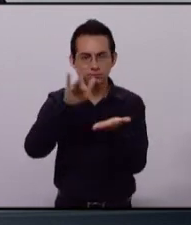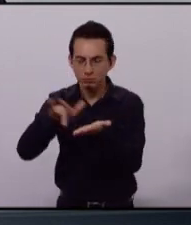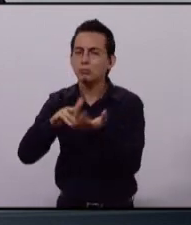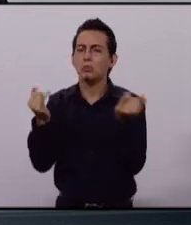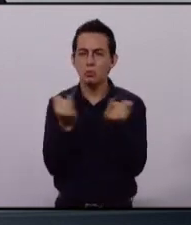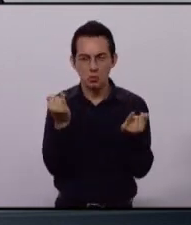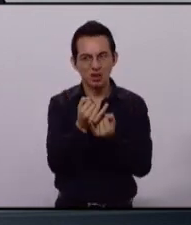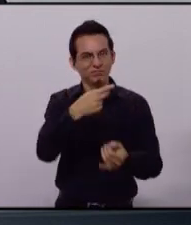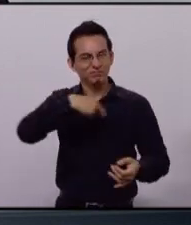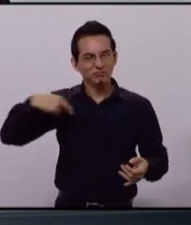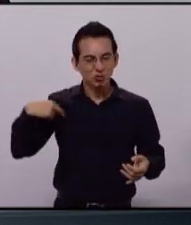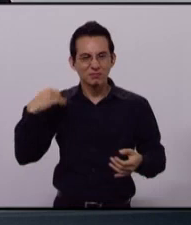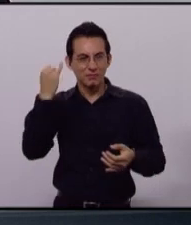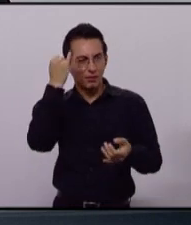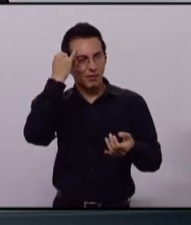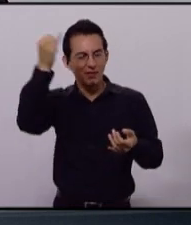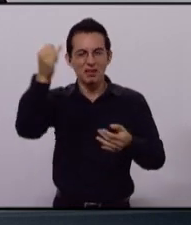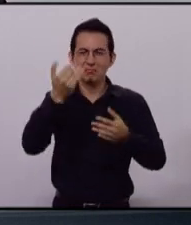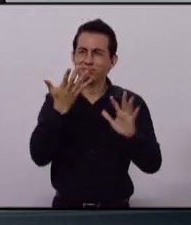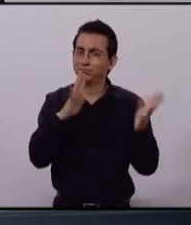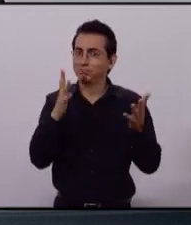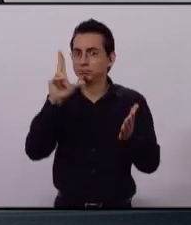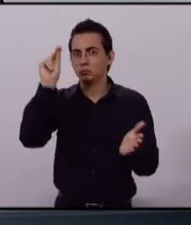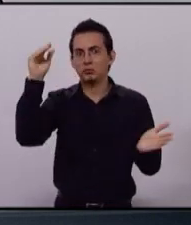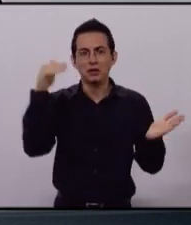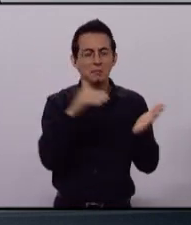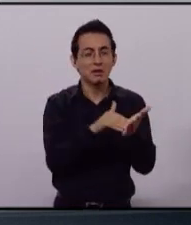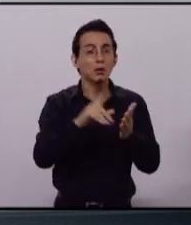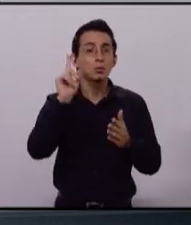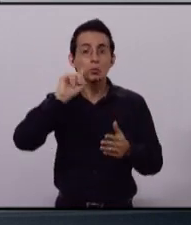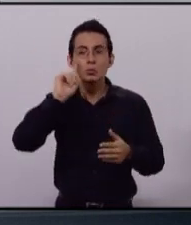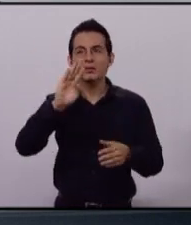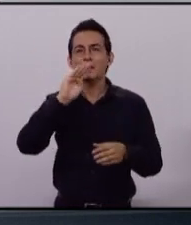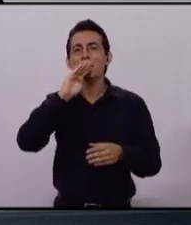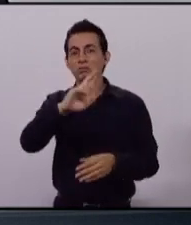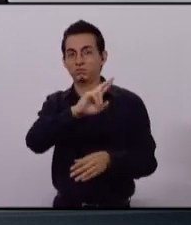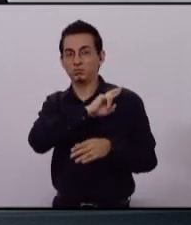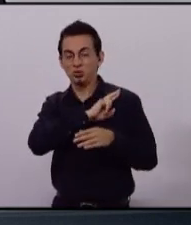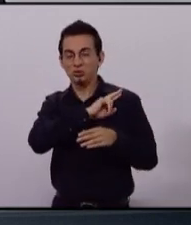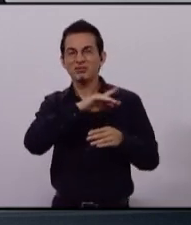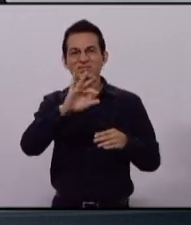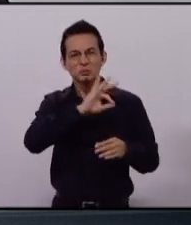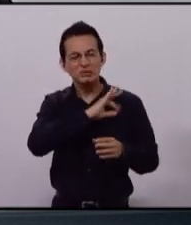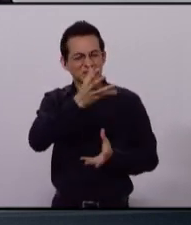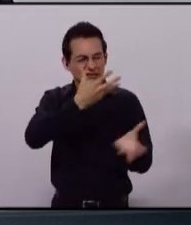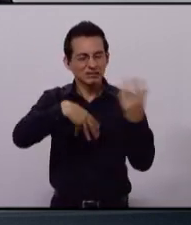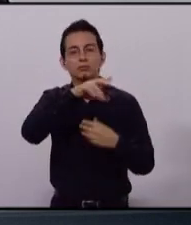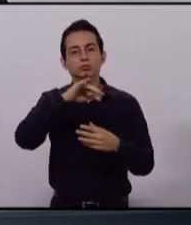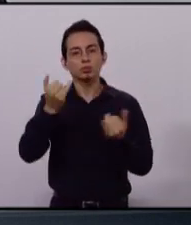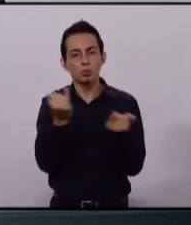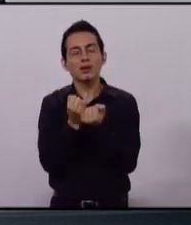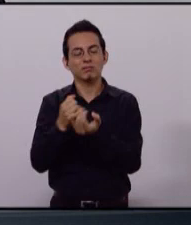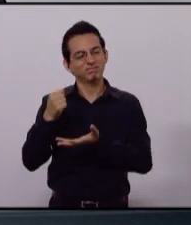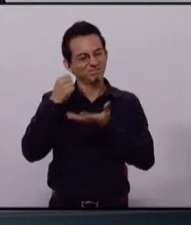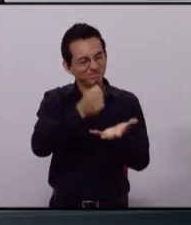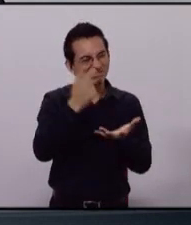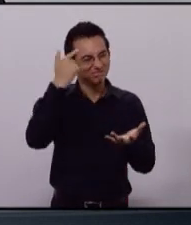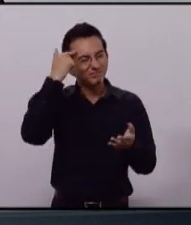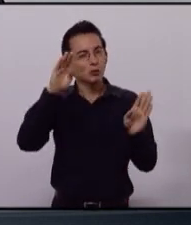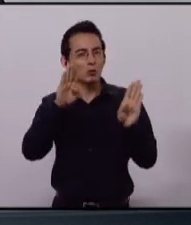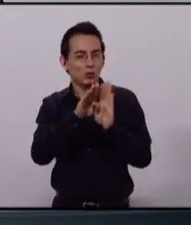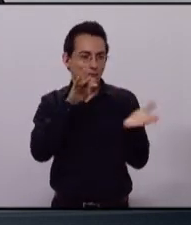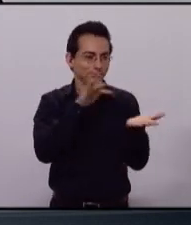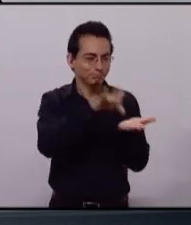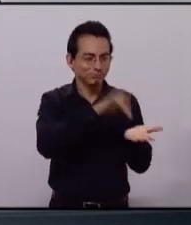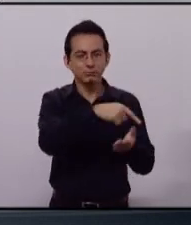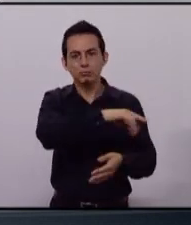Apoyaremos a las más de 80 mil madres de familia que encabezan un hogar para que formen su propio negocio o para que se les